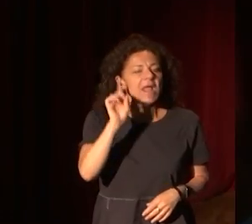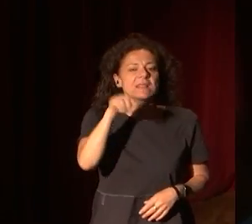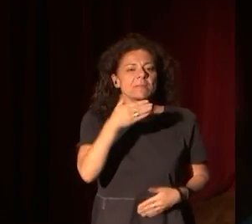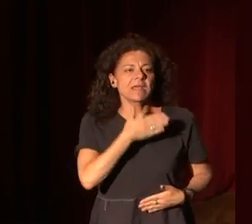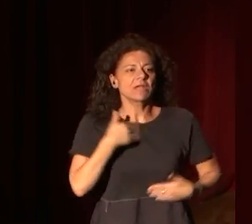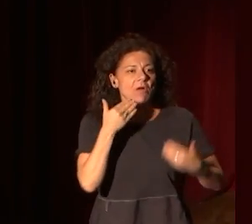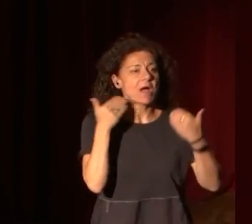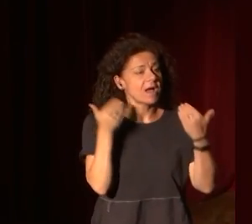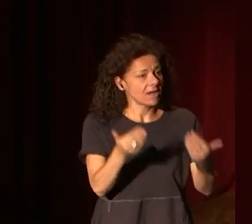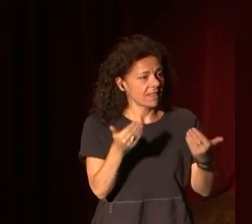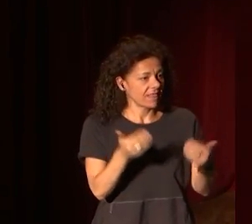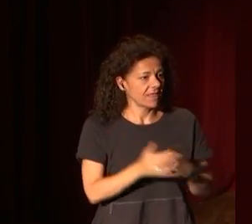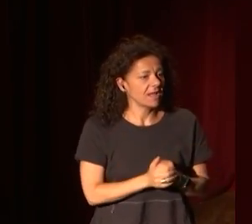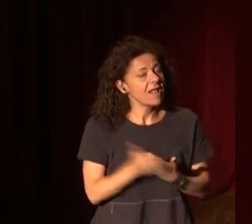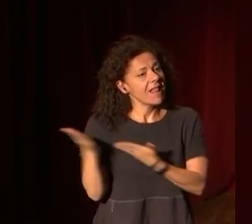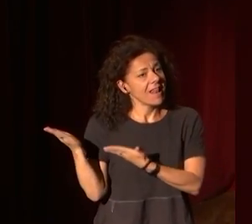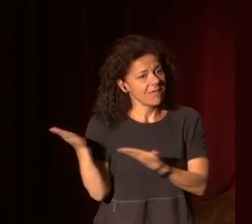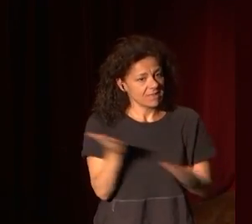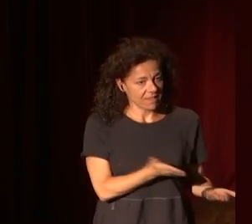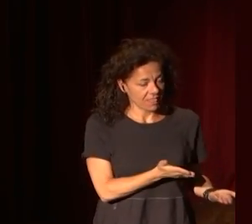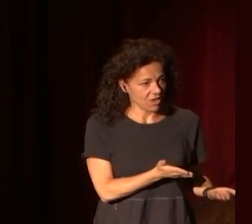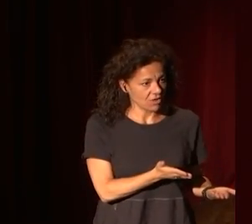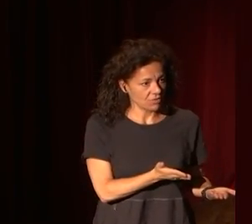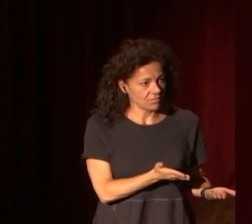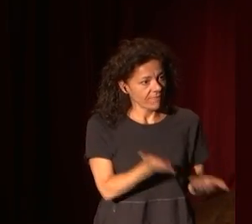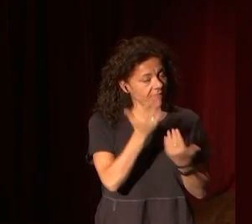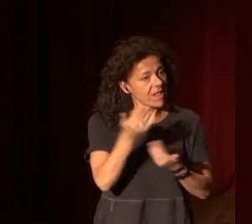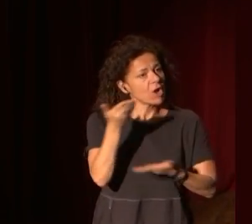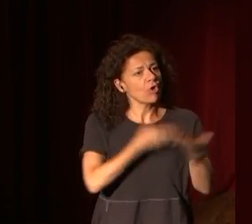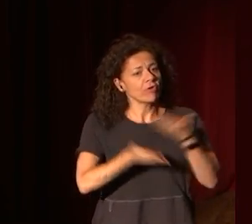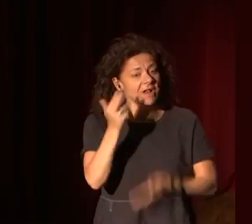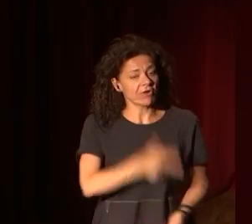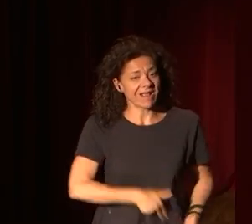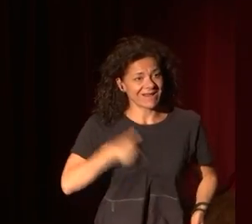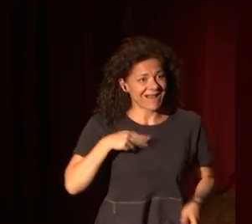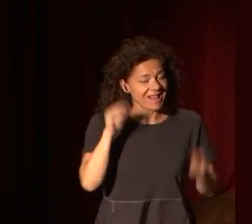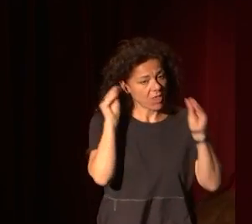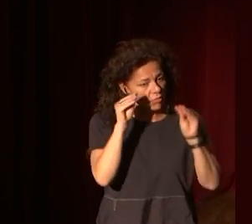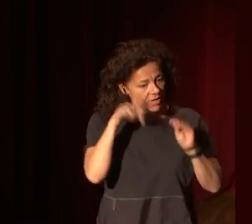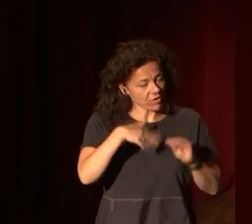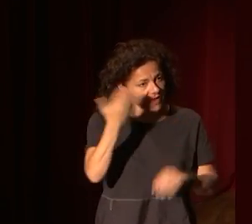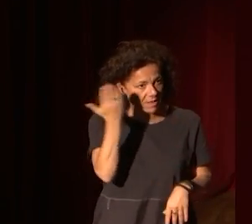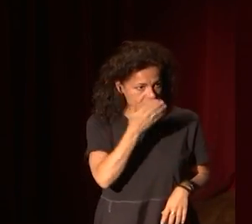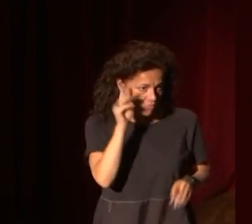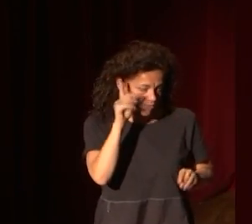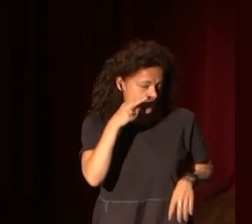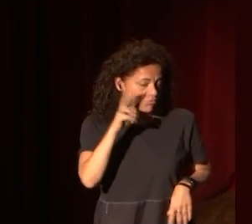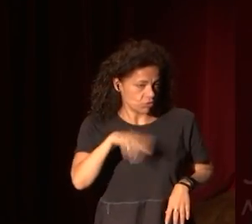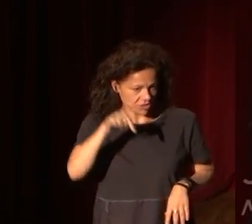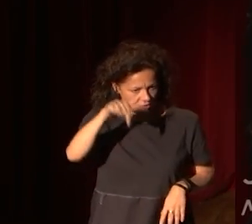agradecer también la invitación que me hizo la Coordinadora General de Educación del Museo, Ana Moreno, aquí presente,